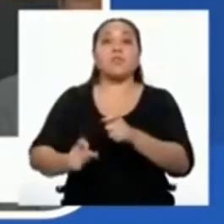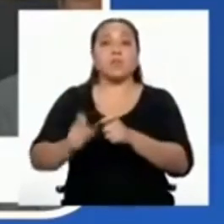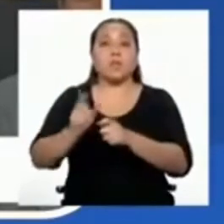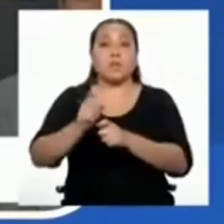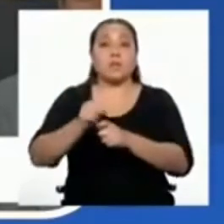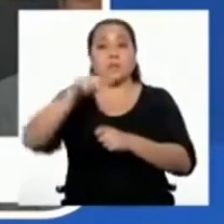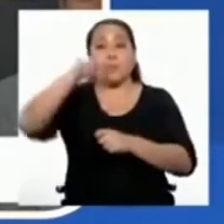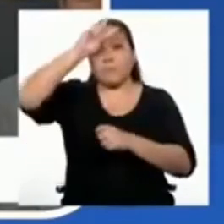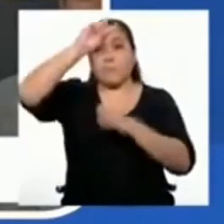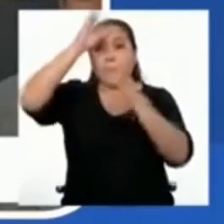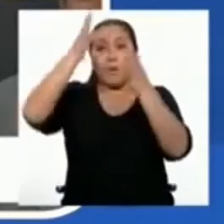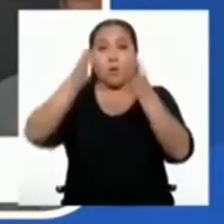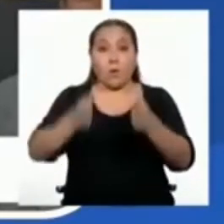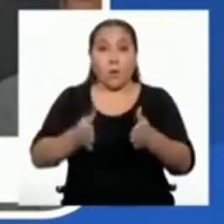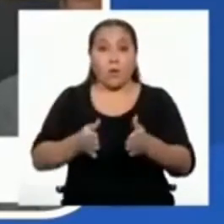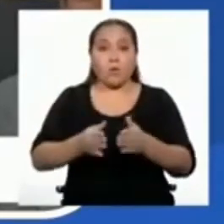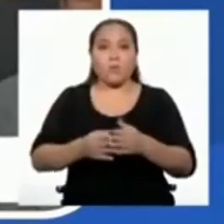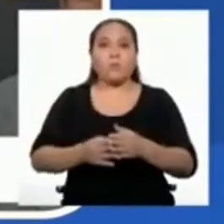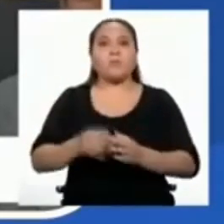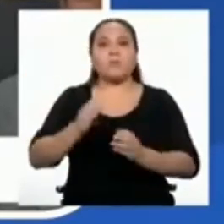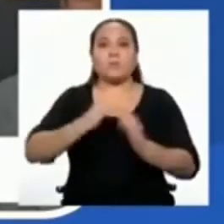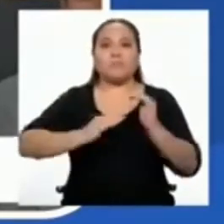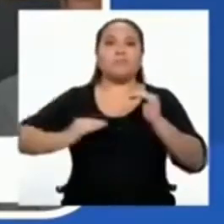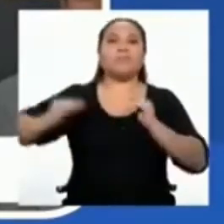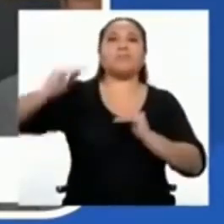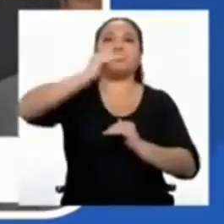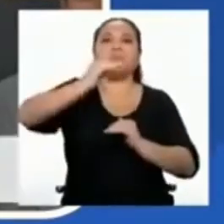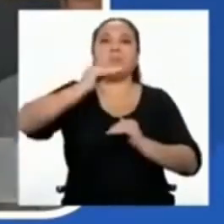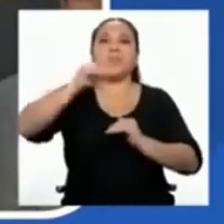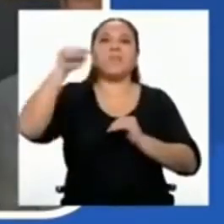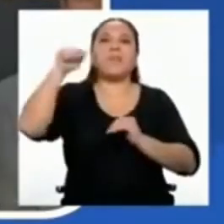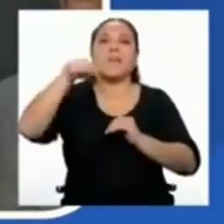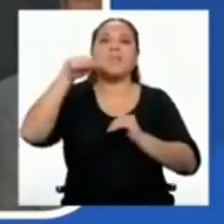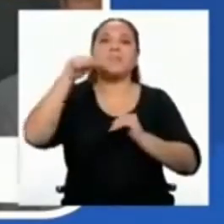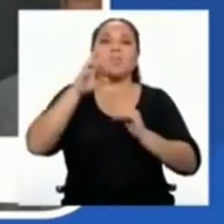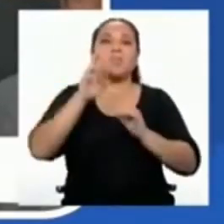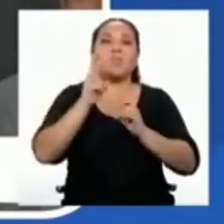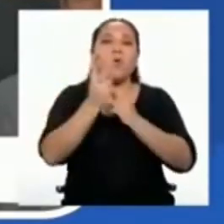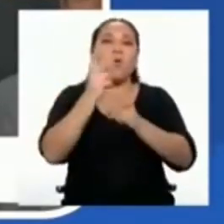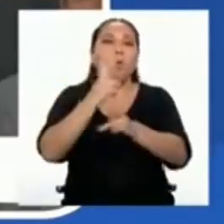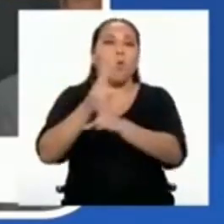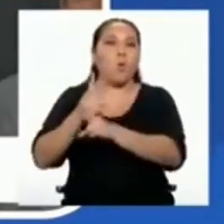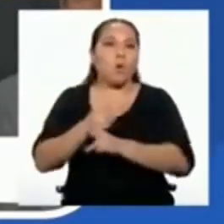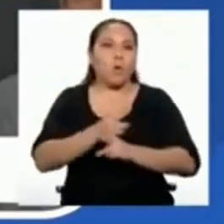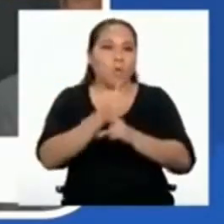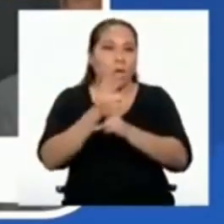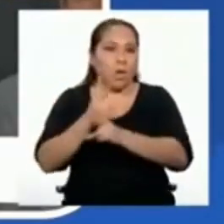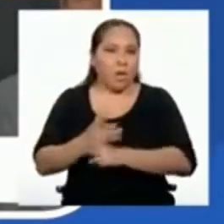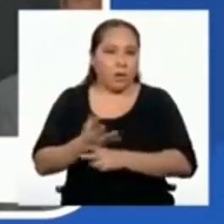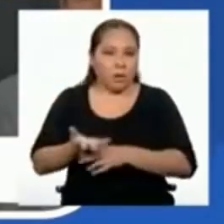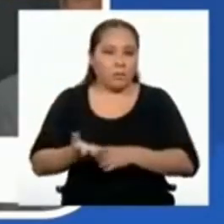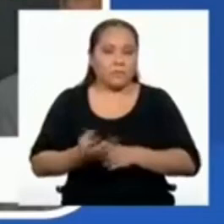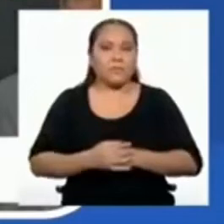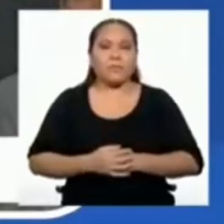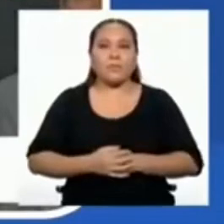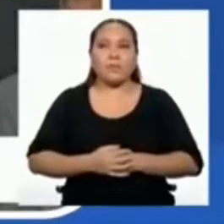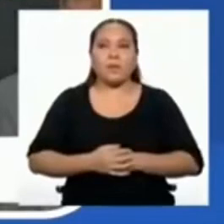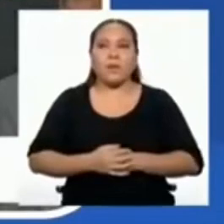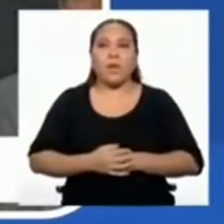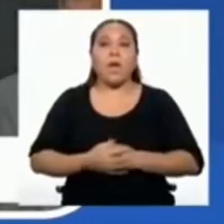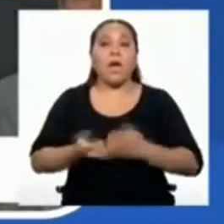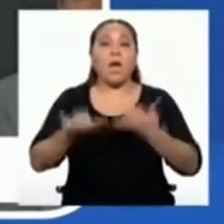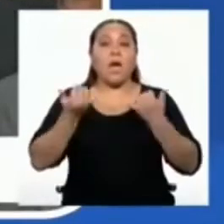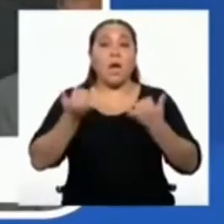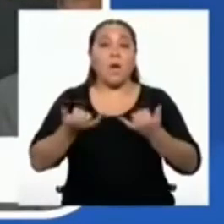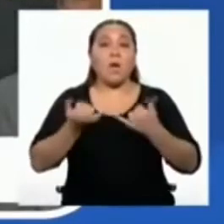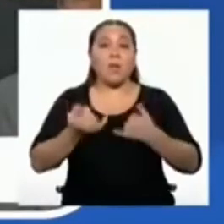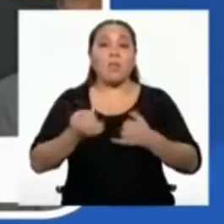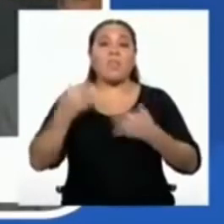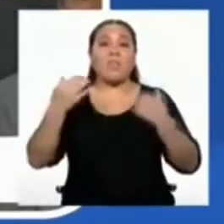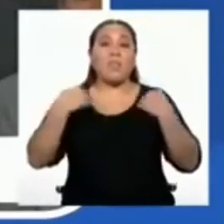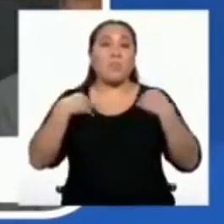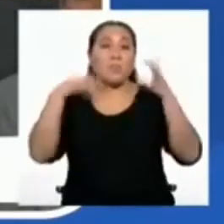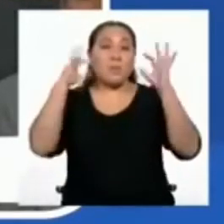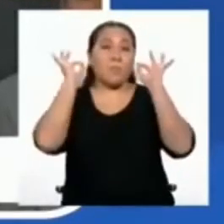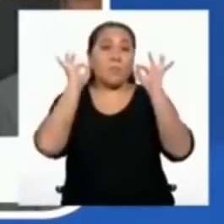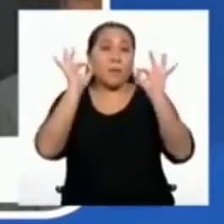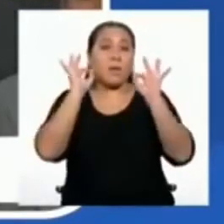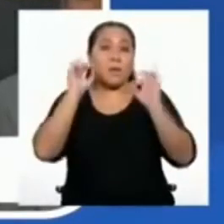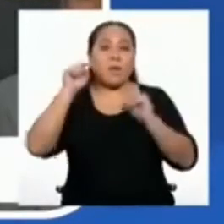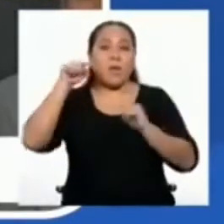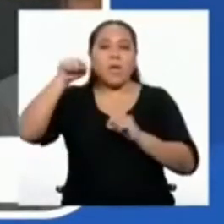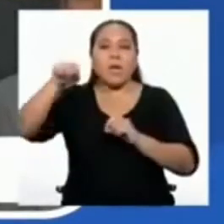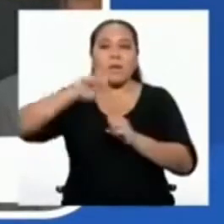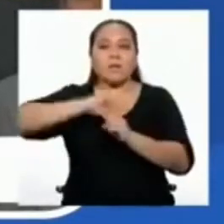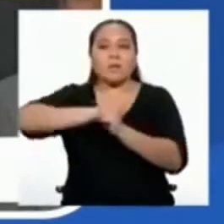preservadas de la mejor forma posible. Estamos ante el riesgo de que este virus